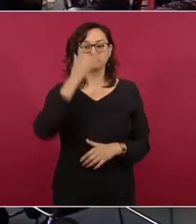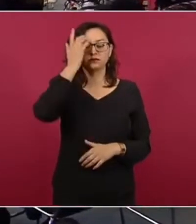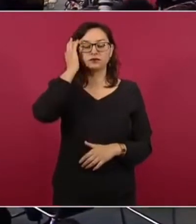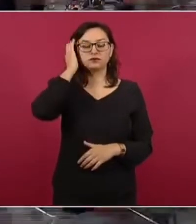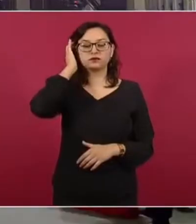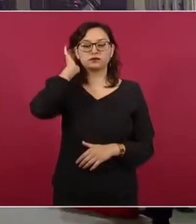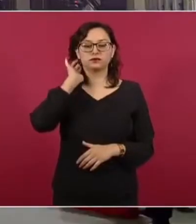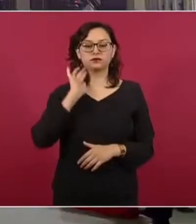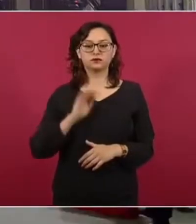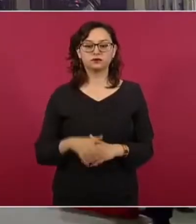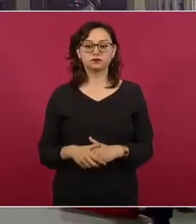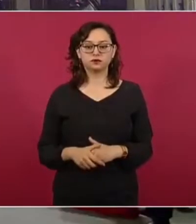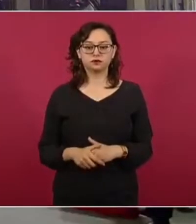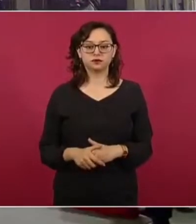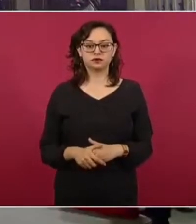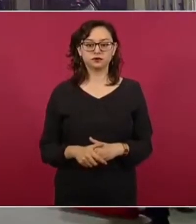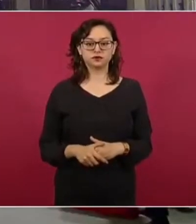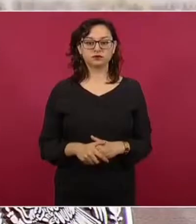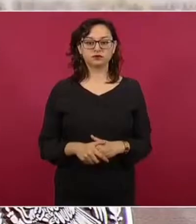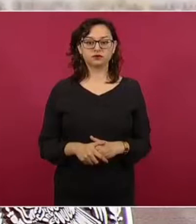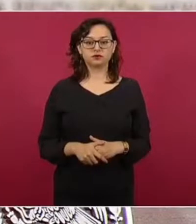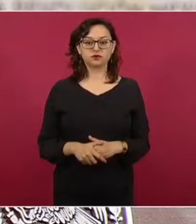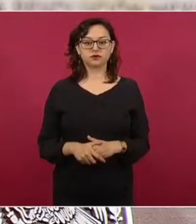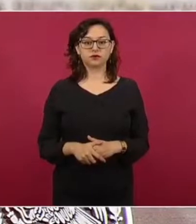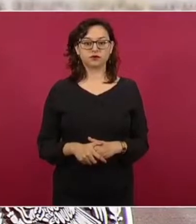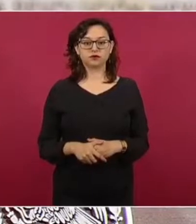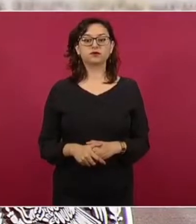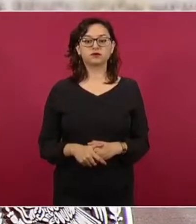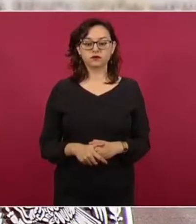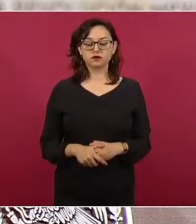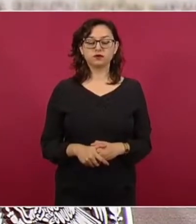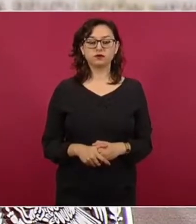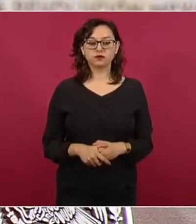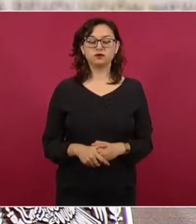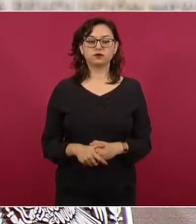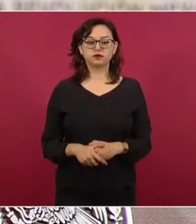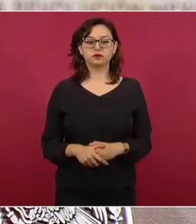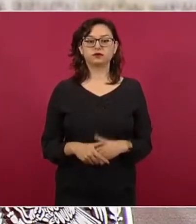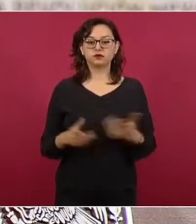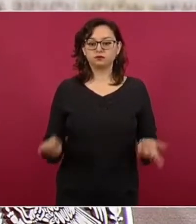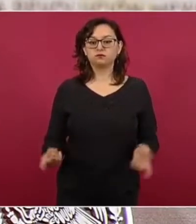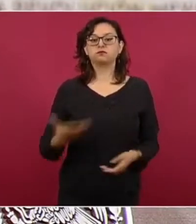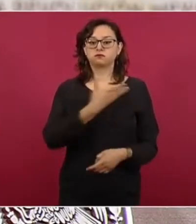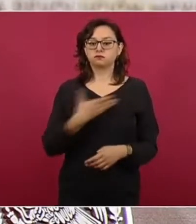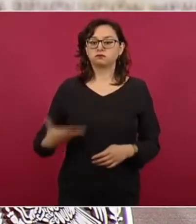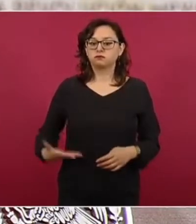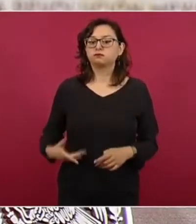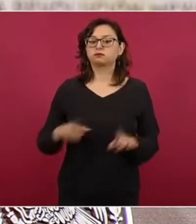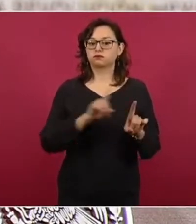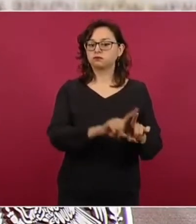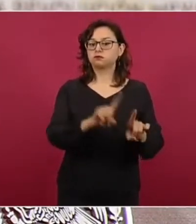Y sí, vamos a tener encuentros con los presidentes